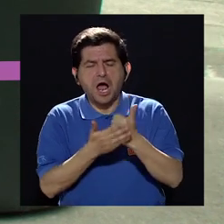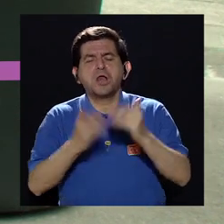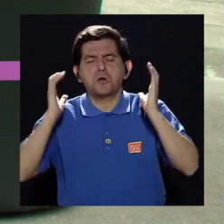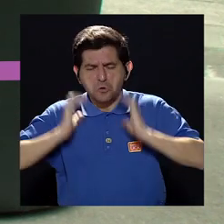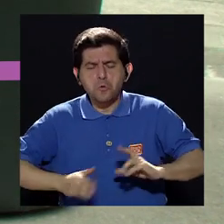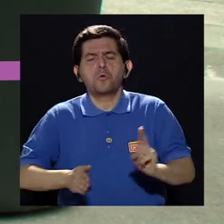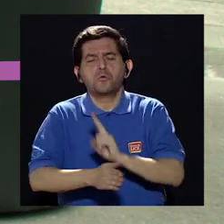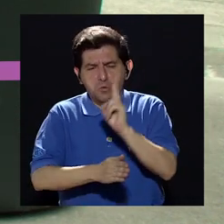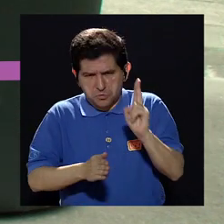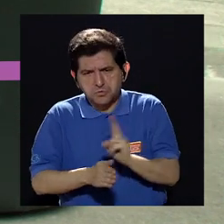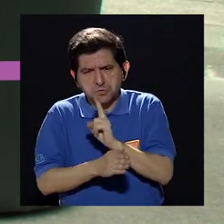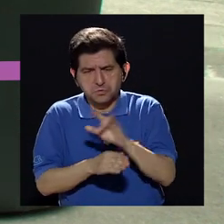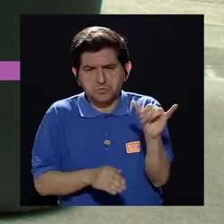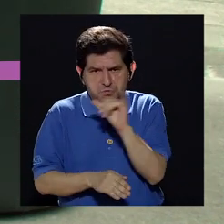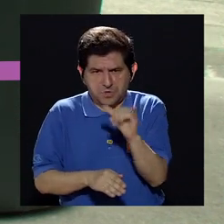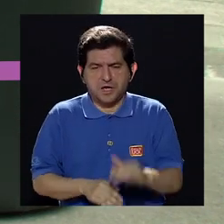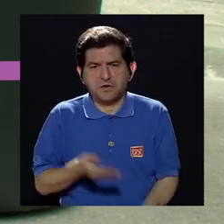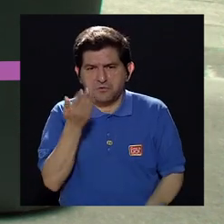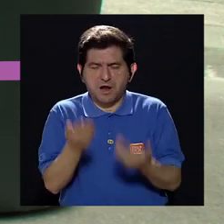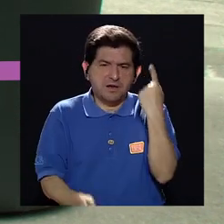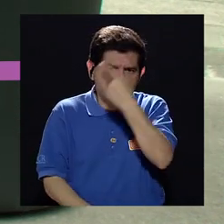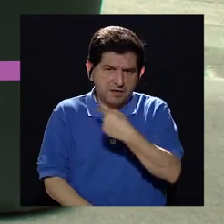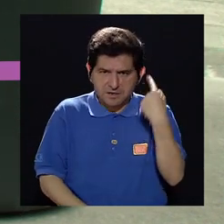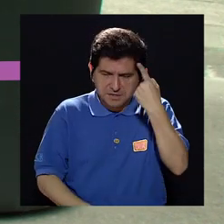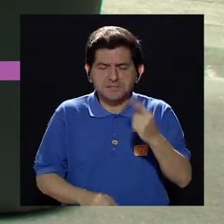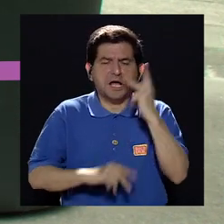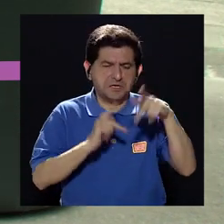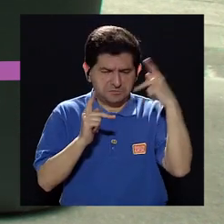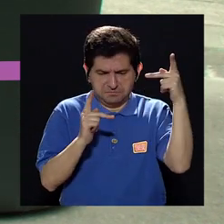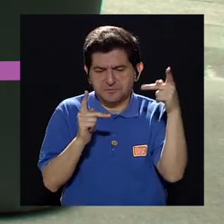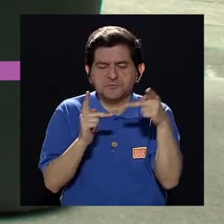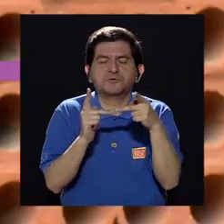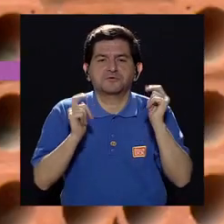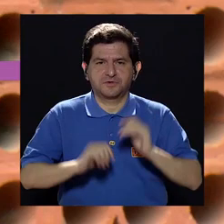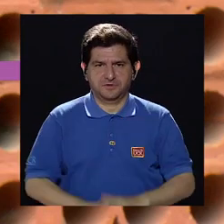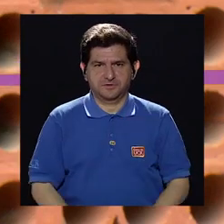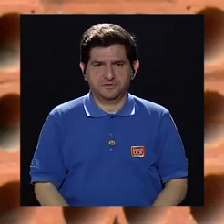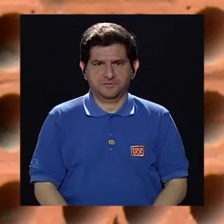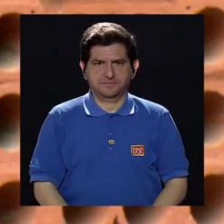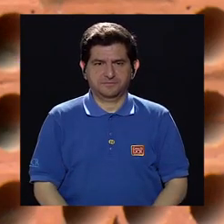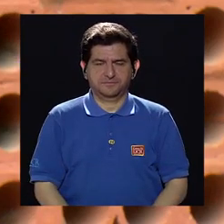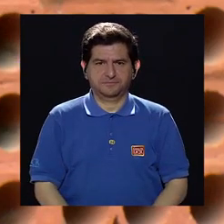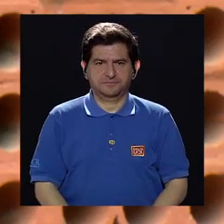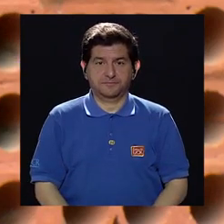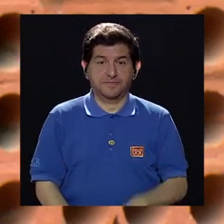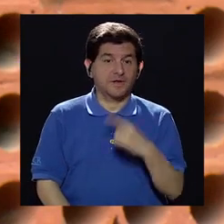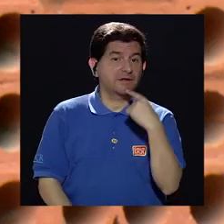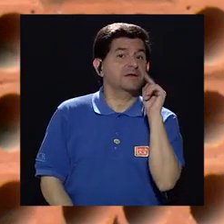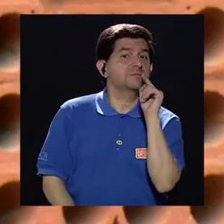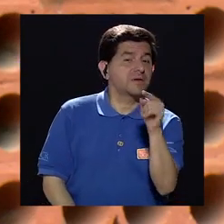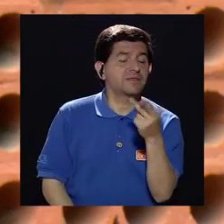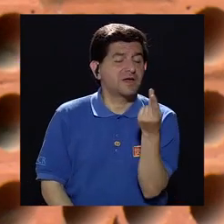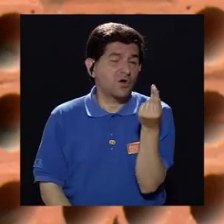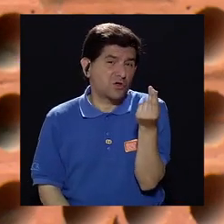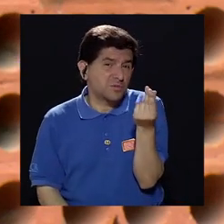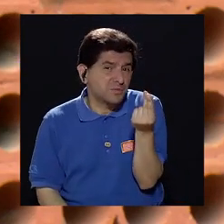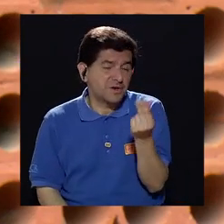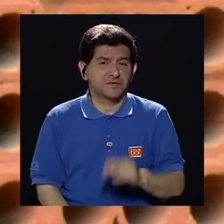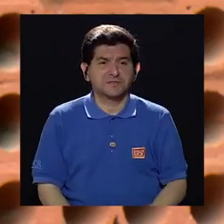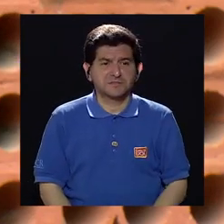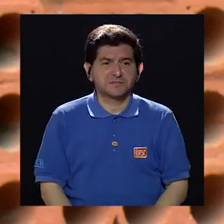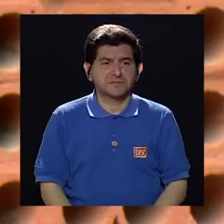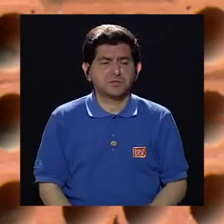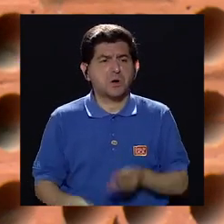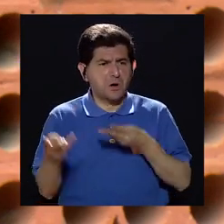se pueden también utilizar para el rostro, perfectamente. Y en cuanto a lo que me decías de precios,